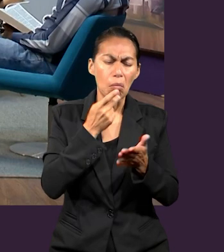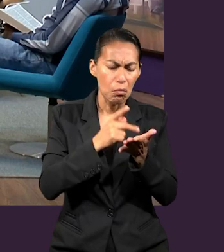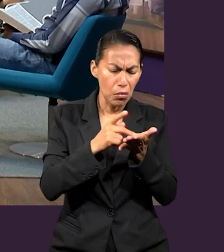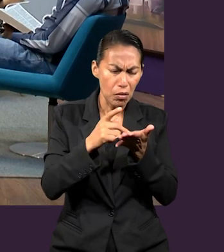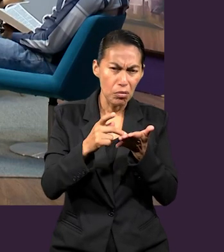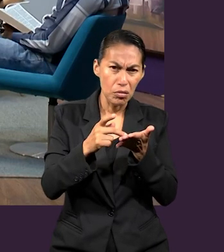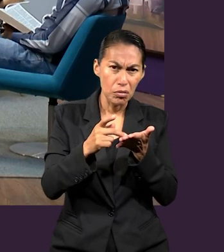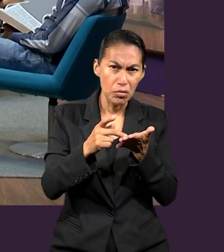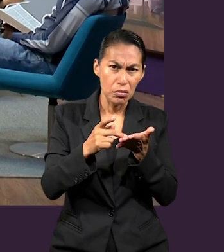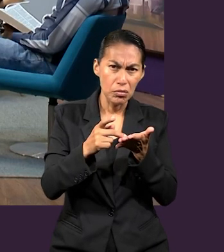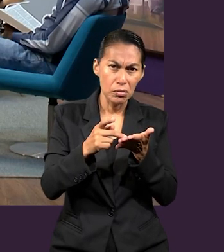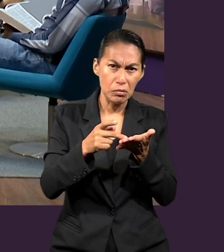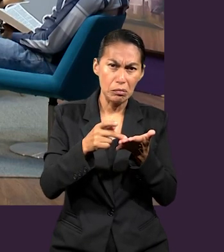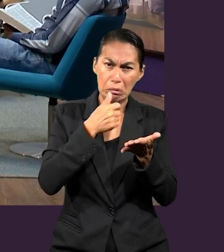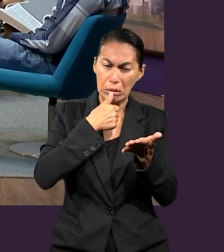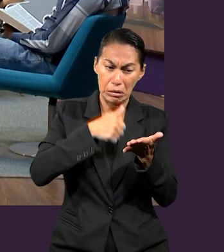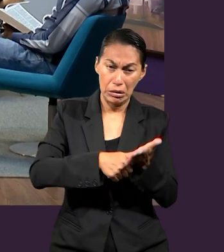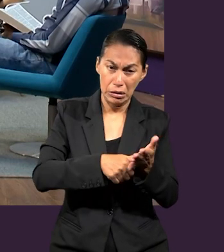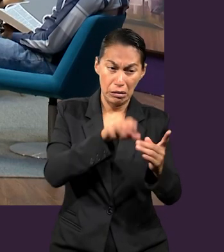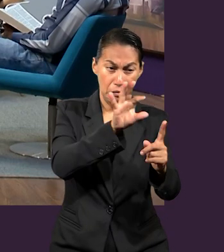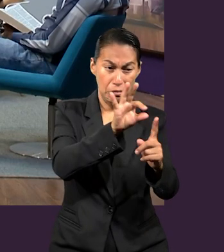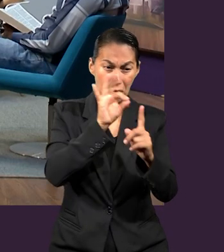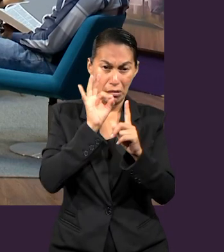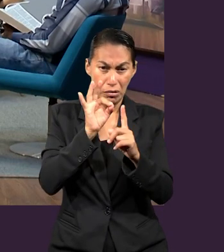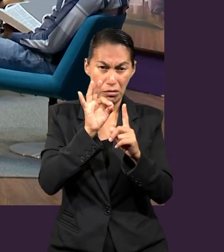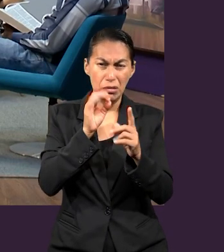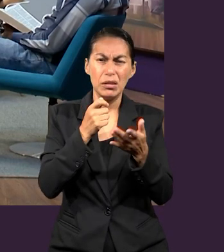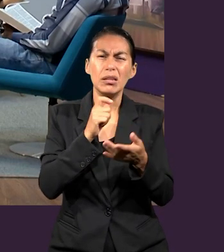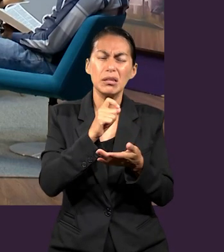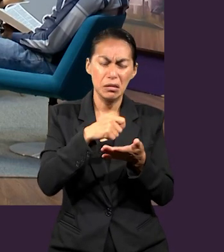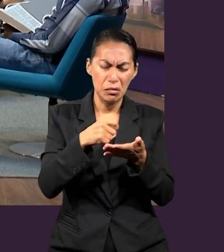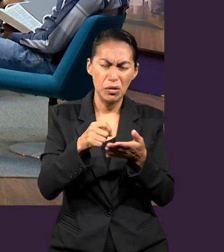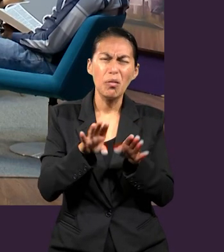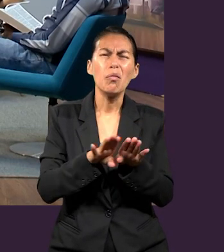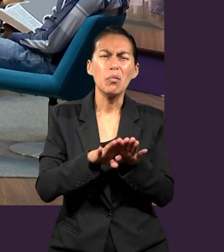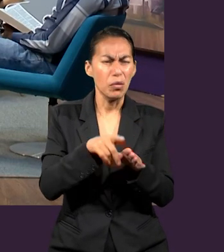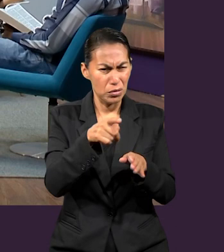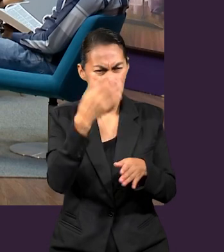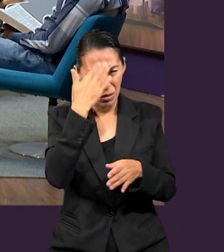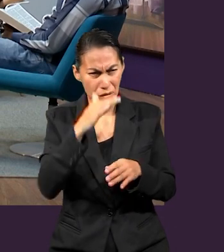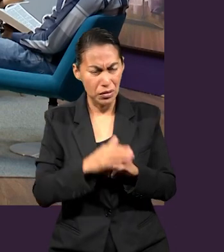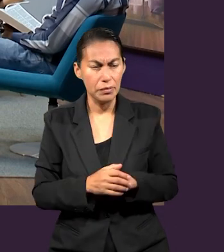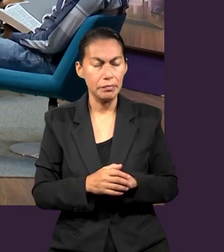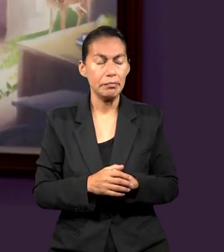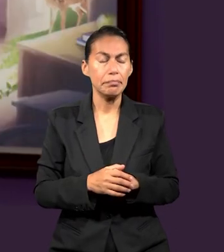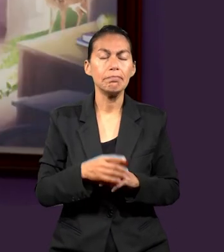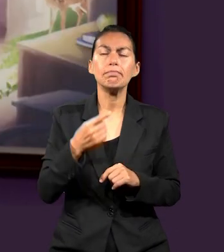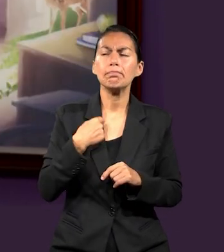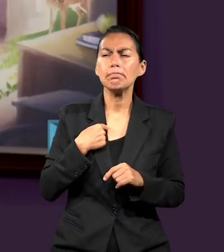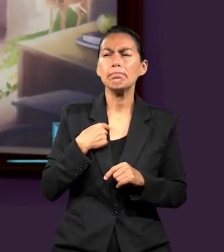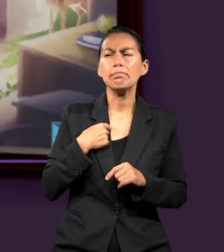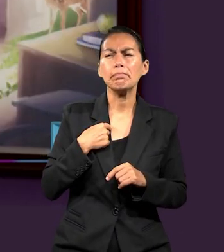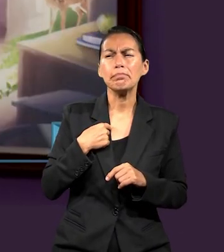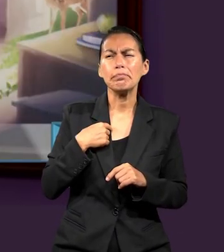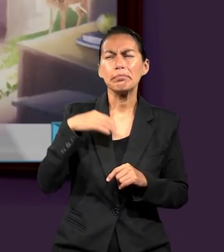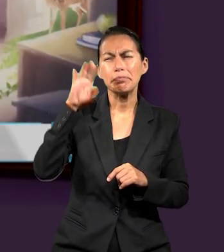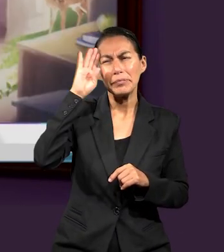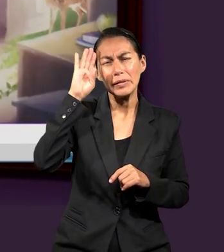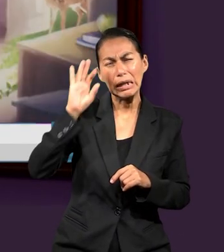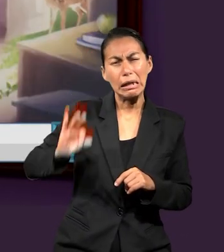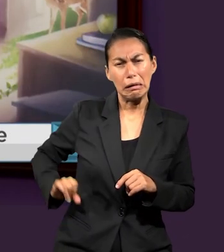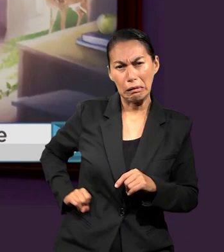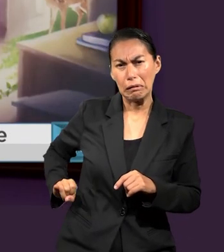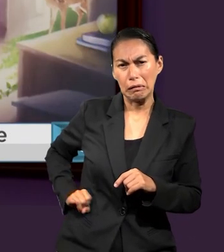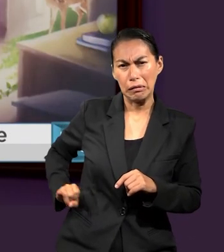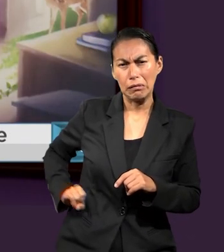Específicamente la carta a los Efesios. ¿Saben algo de esto? A mí me parece muy interesante de la vida de Pablo